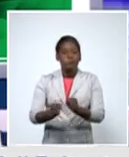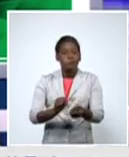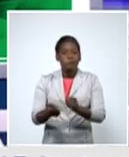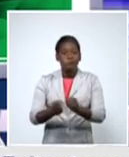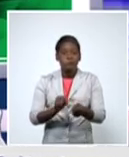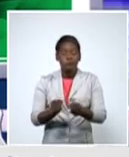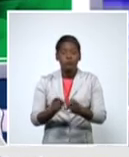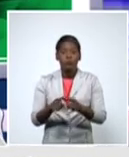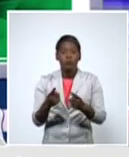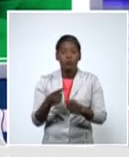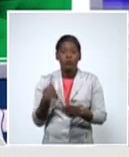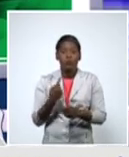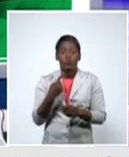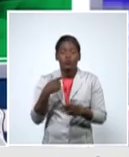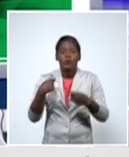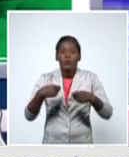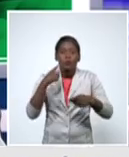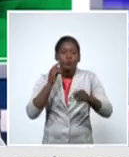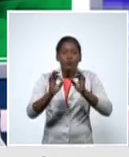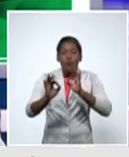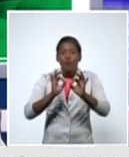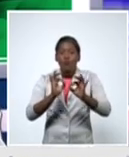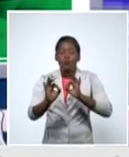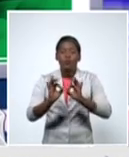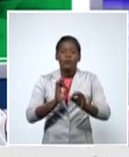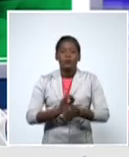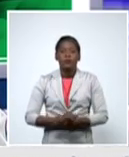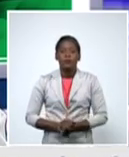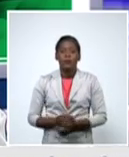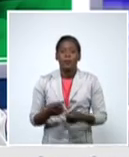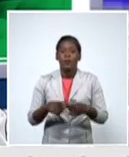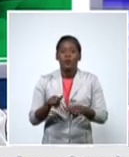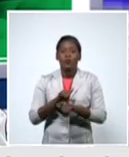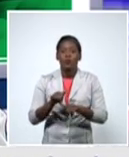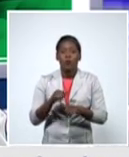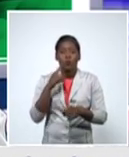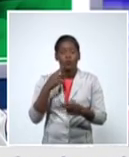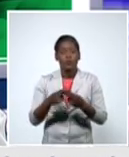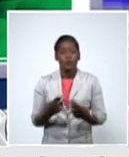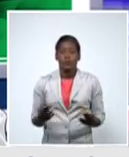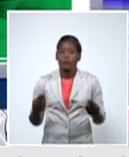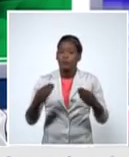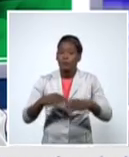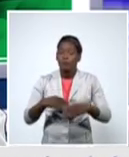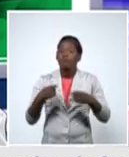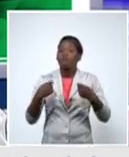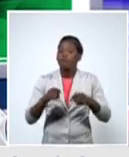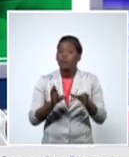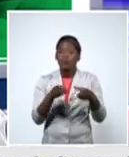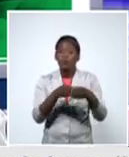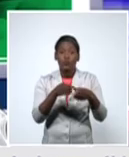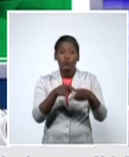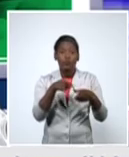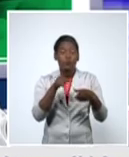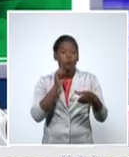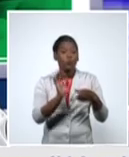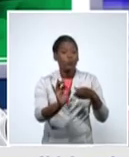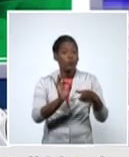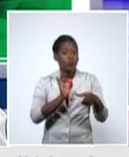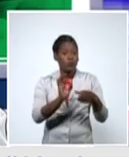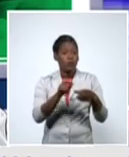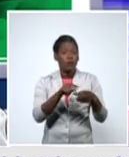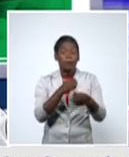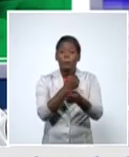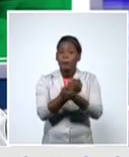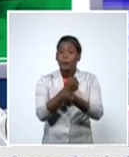esa condición de fallecido pero no tenemos que jugar es un grupo que tenemos que proteger de mucho riesgo yo sé que